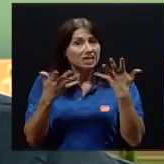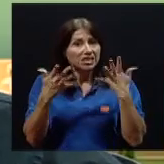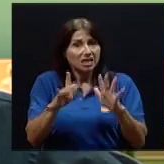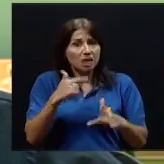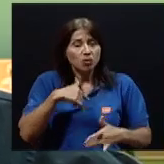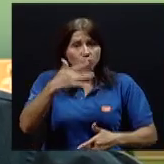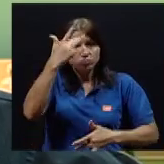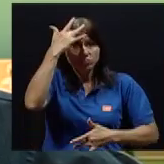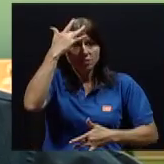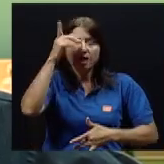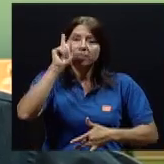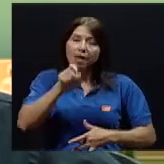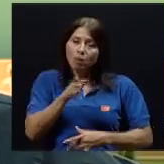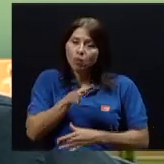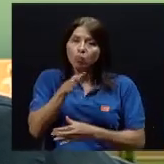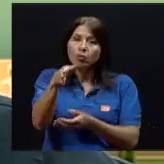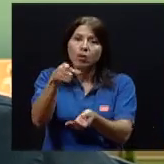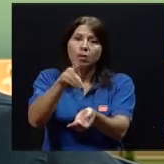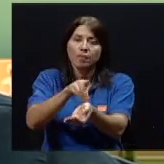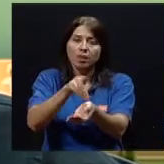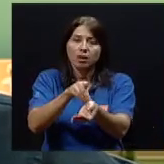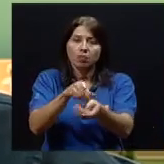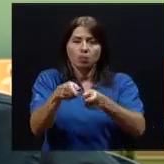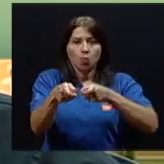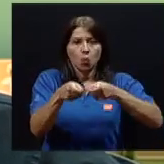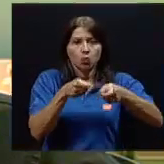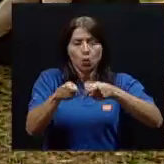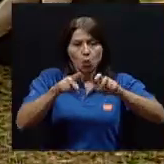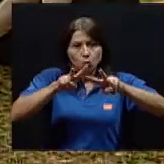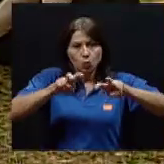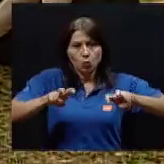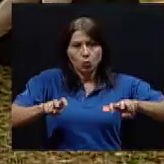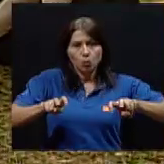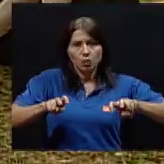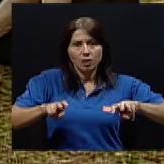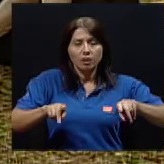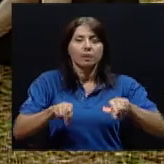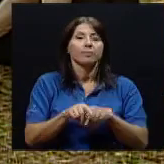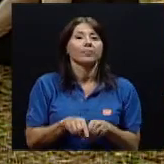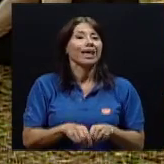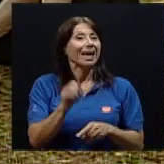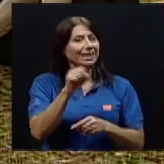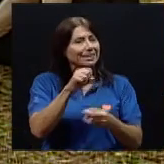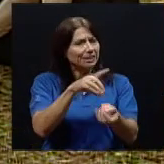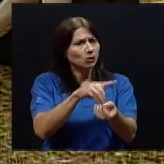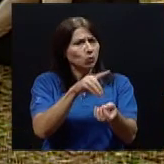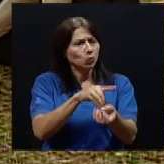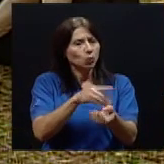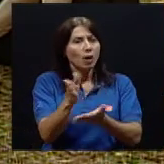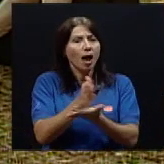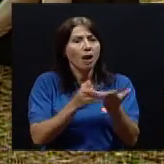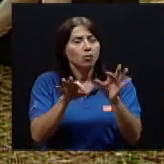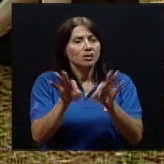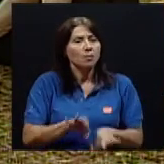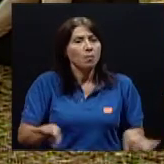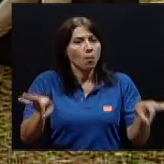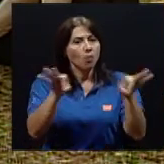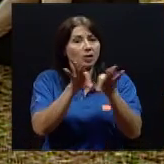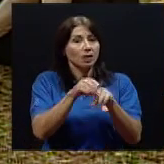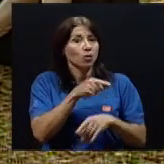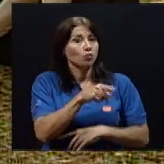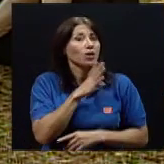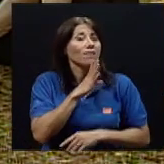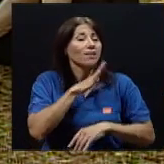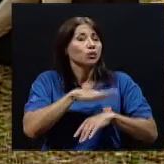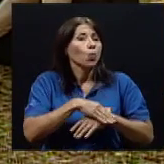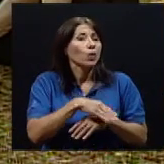adherirme al control médico y al tratamiento. Claro, doctor, hay algo que me parece que es importante retomar, cuando usted hablaba de la